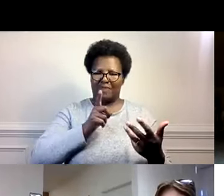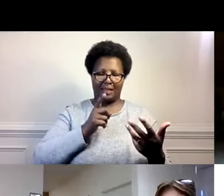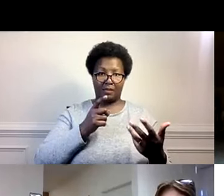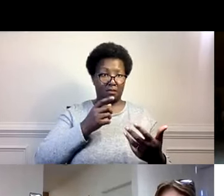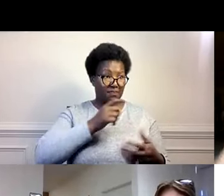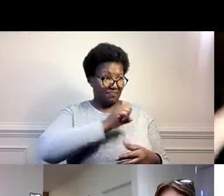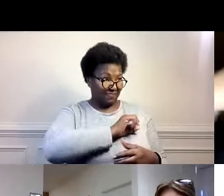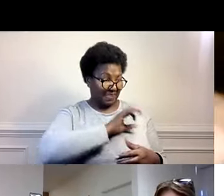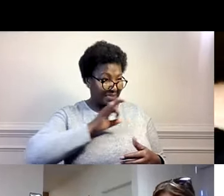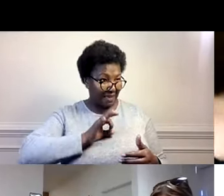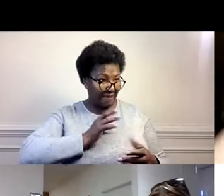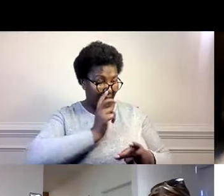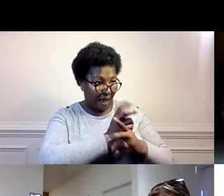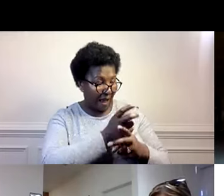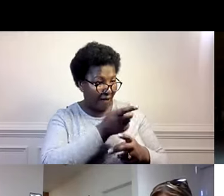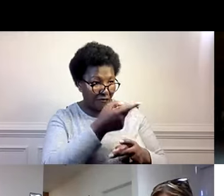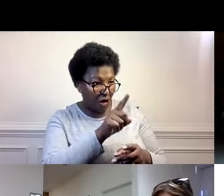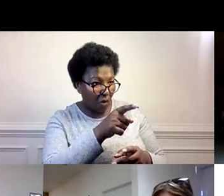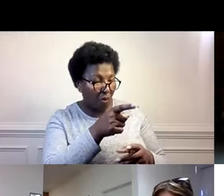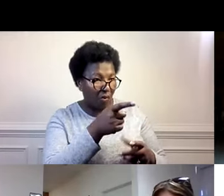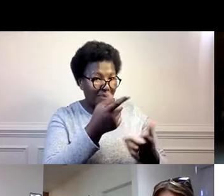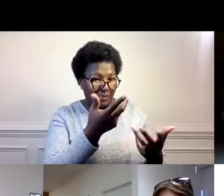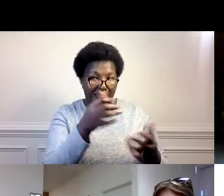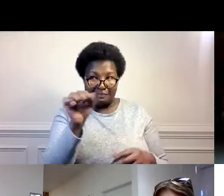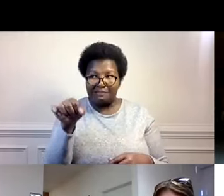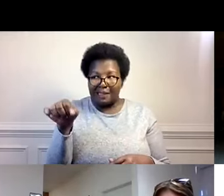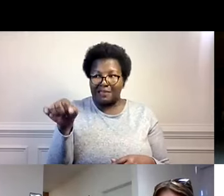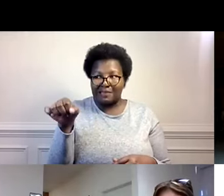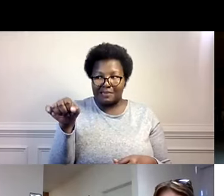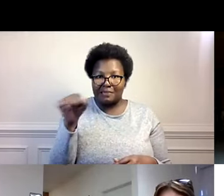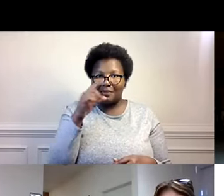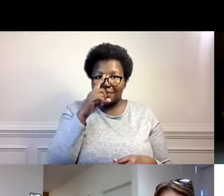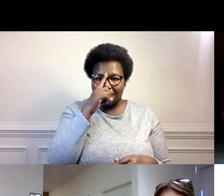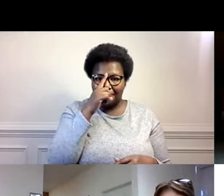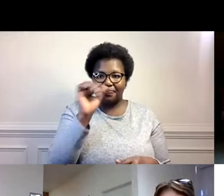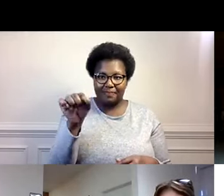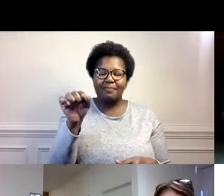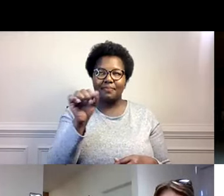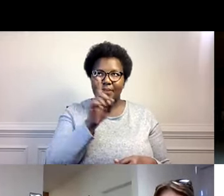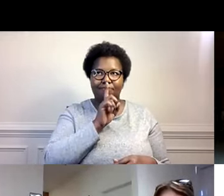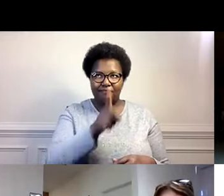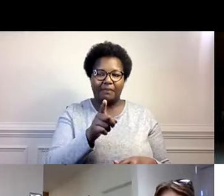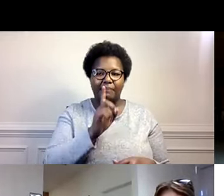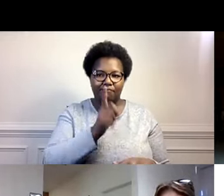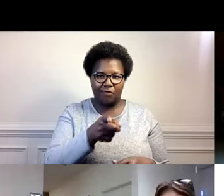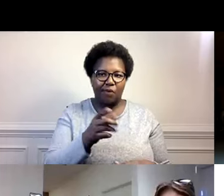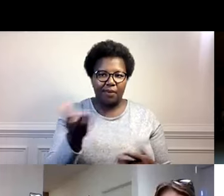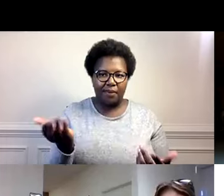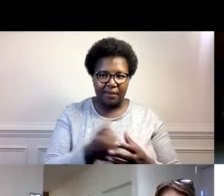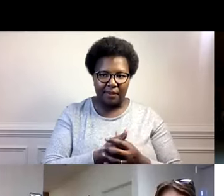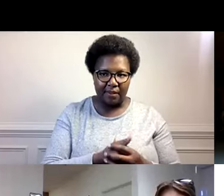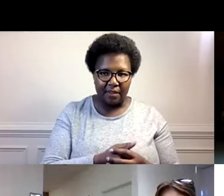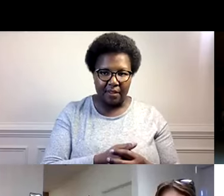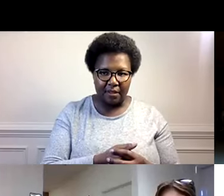alguien con la cual realmente no sentí que eran lo que yo necesitaba. Y luego tal vez cambios en el departamento personal. Sí.